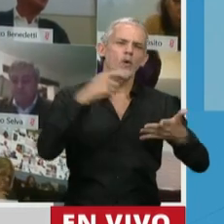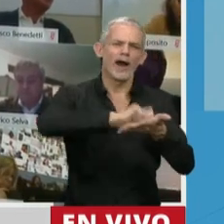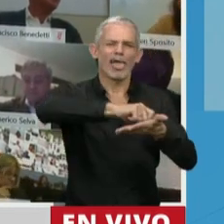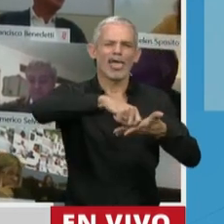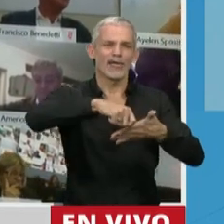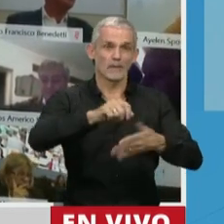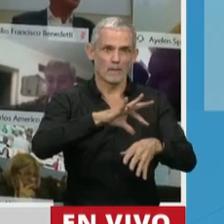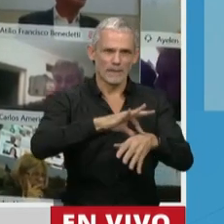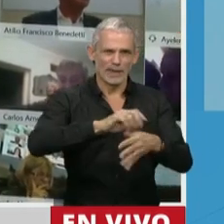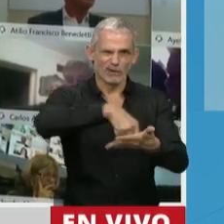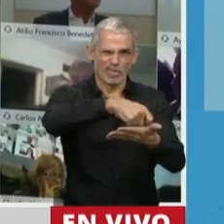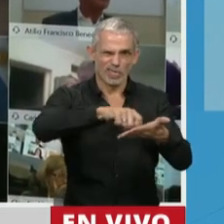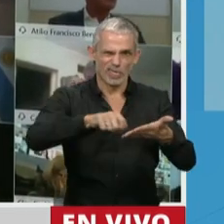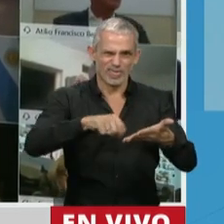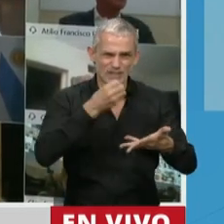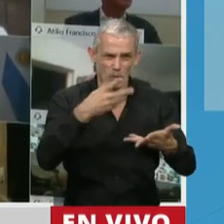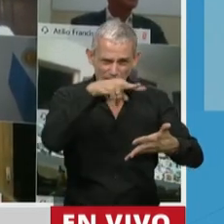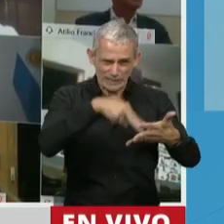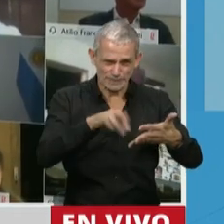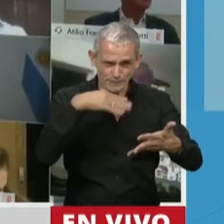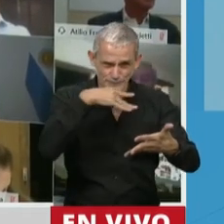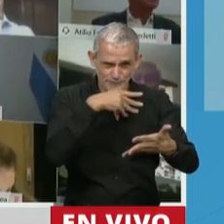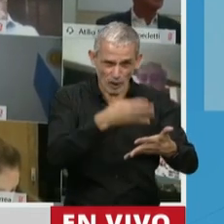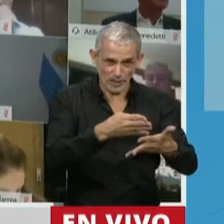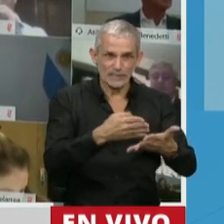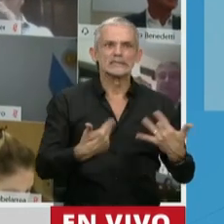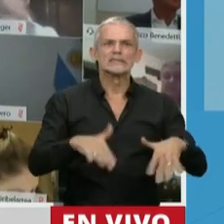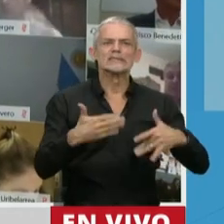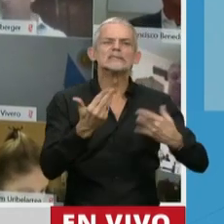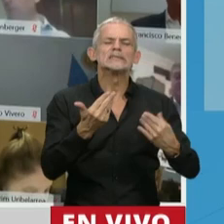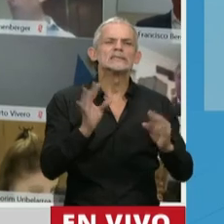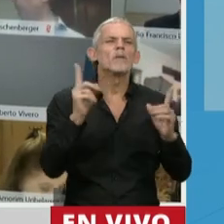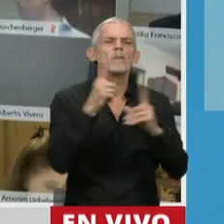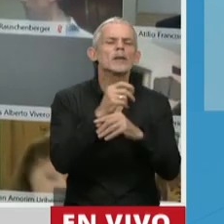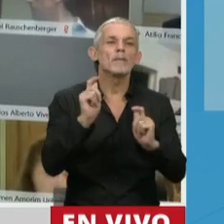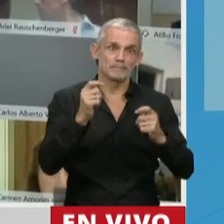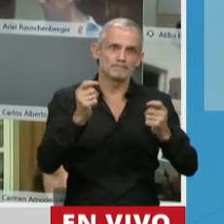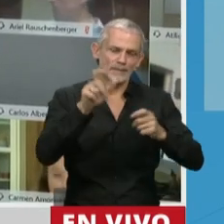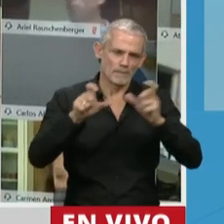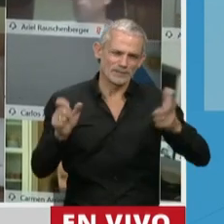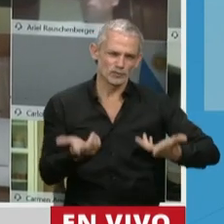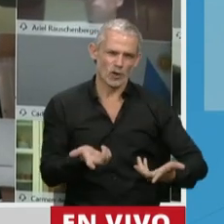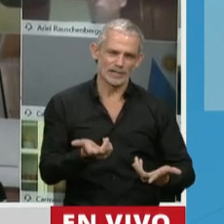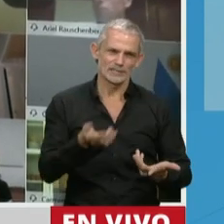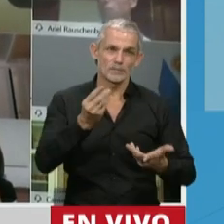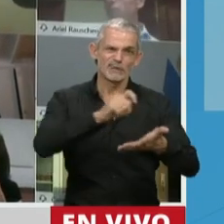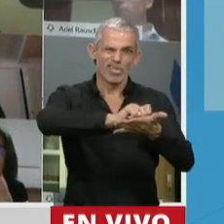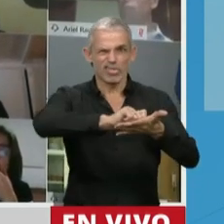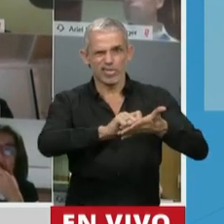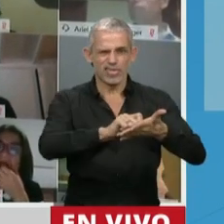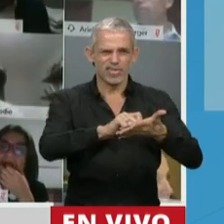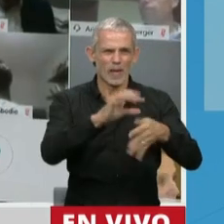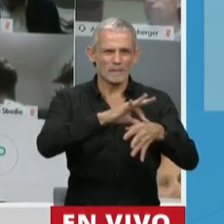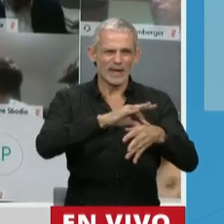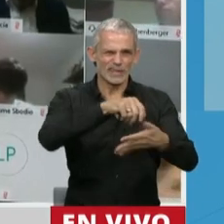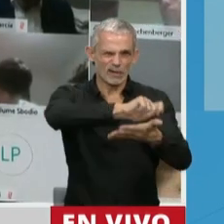a mala letra de los médicos y eso tiene un costo humano, por supuesto que hay que evitar porque por supuesto que lo